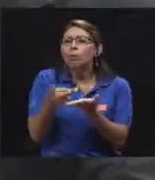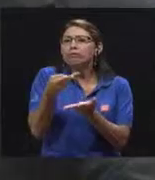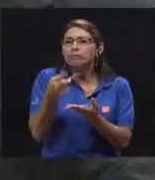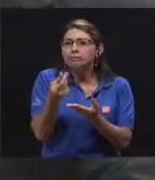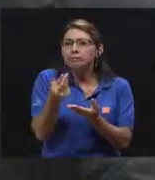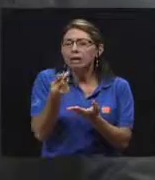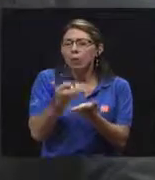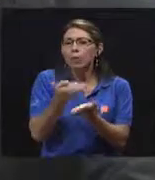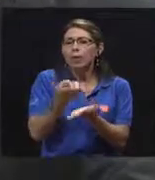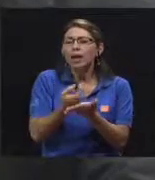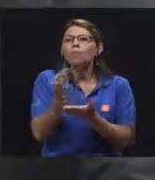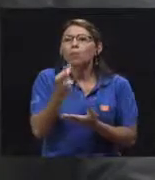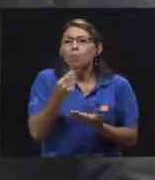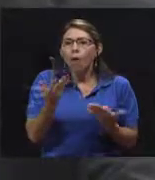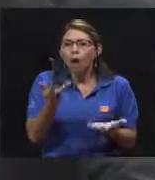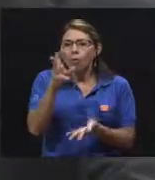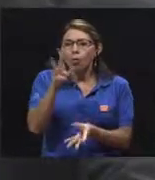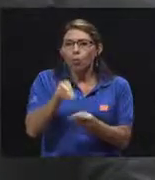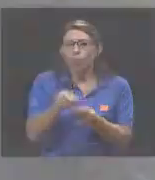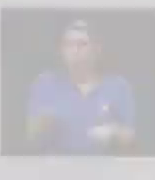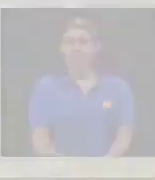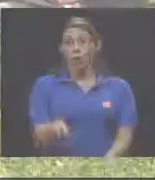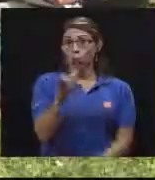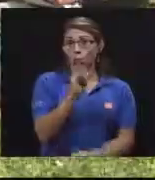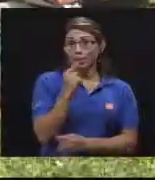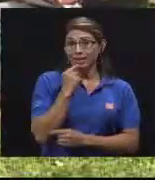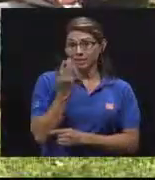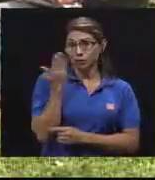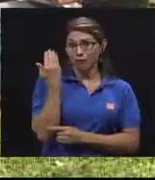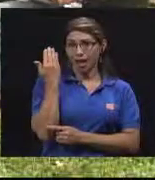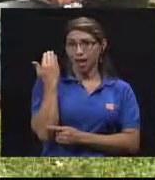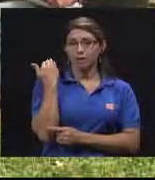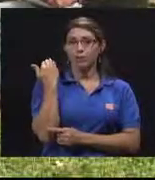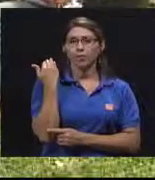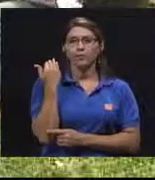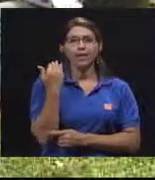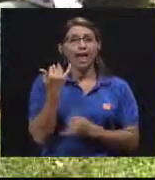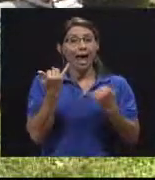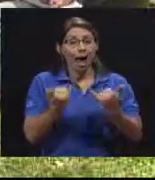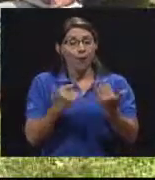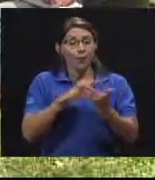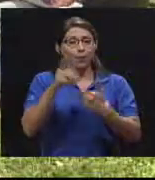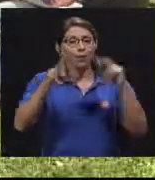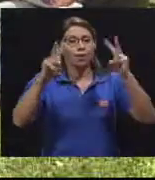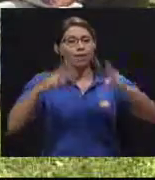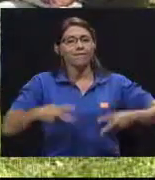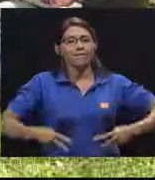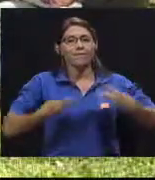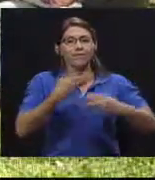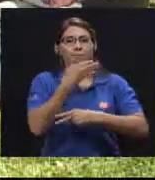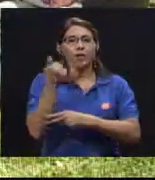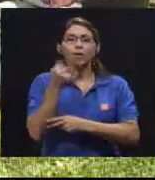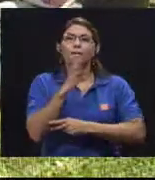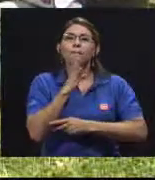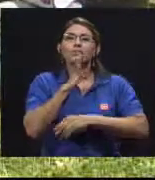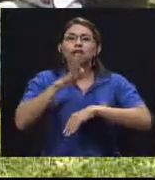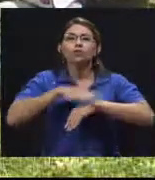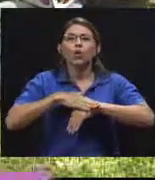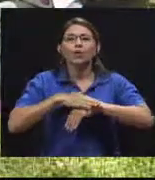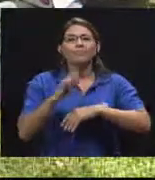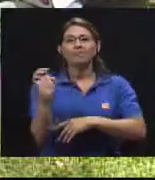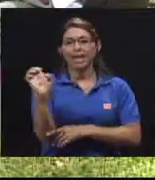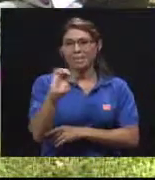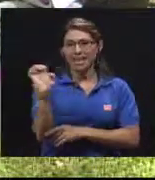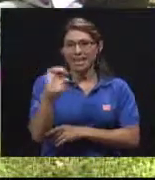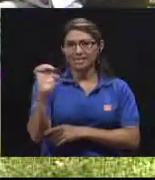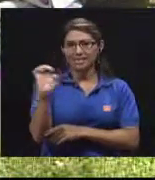económicamente representa para nuestro país. Como les comentamos anteriormente, hoy en Vivir Mejor, vamos a hablar acerca